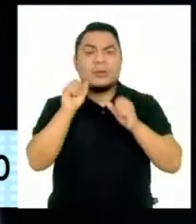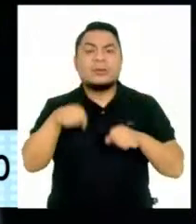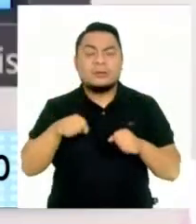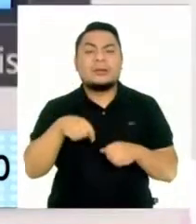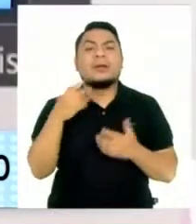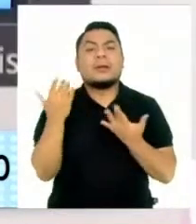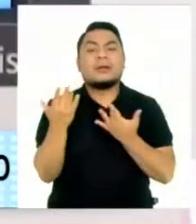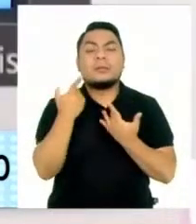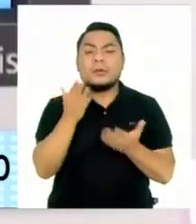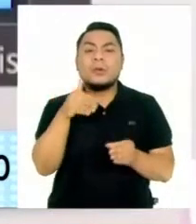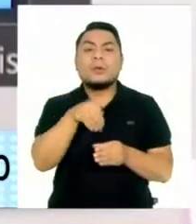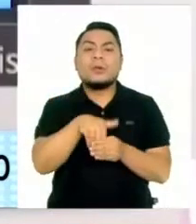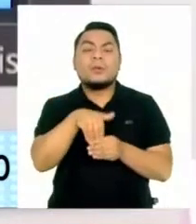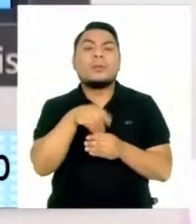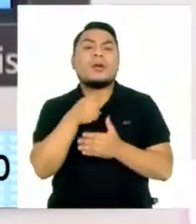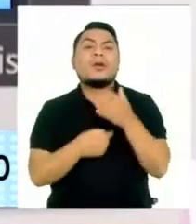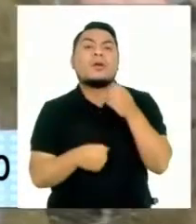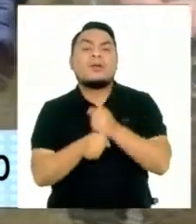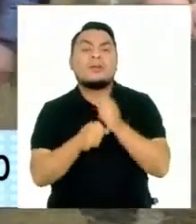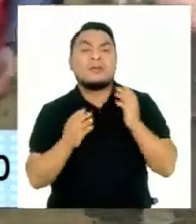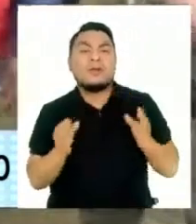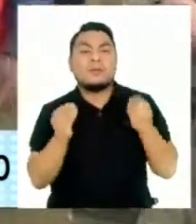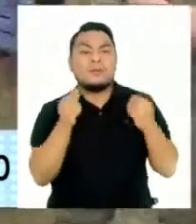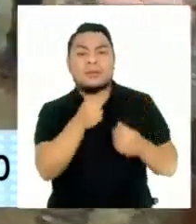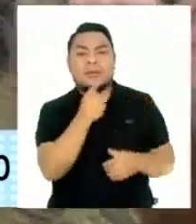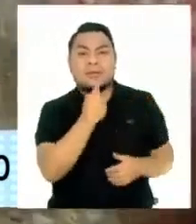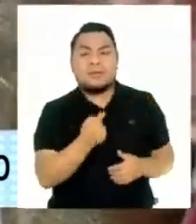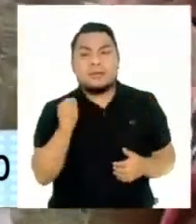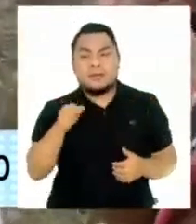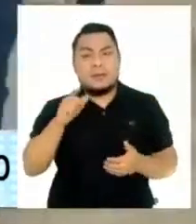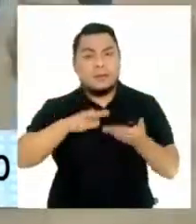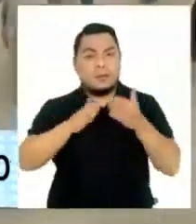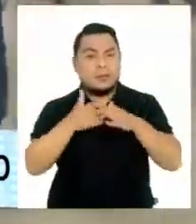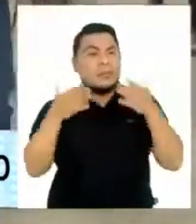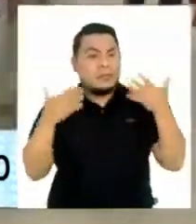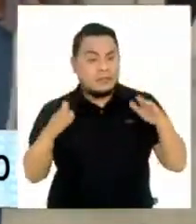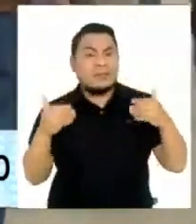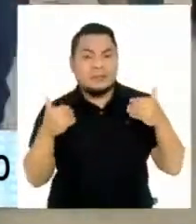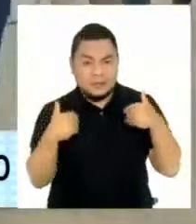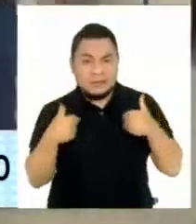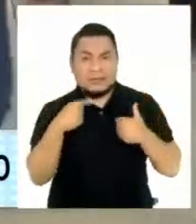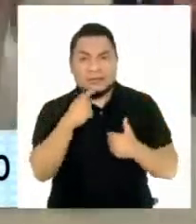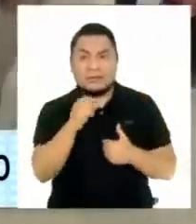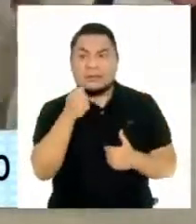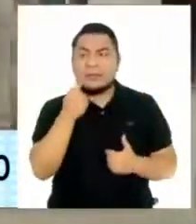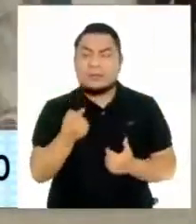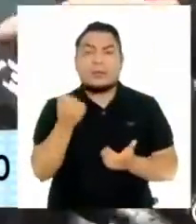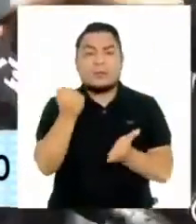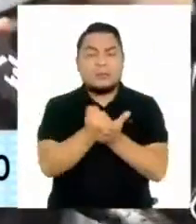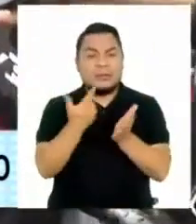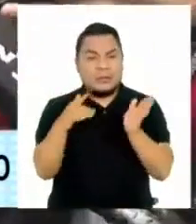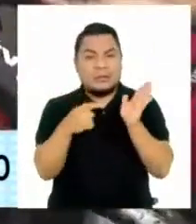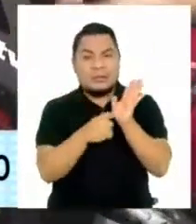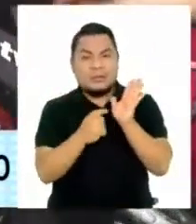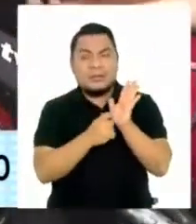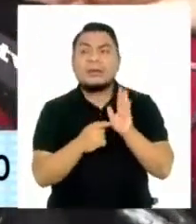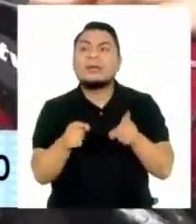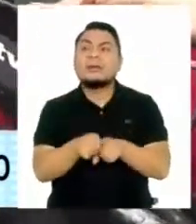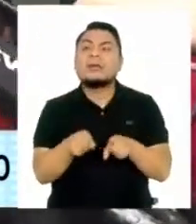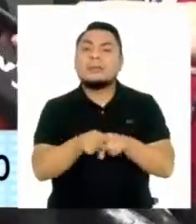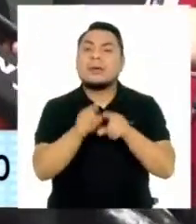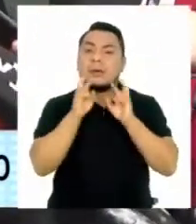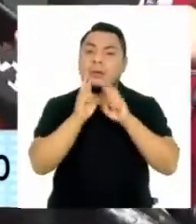esperando obtener el voto de confianza, pues asegura que la del pueblo ya la tienen y eso le da legitimidad. También